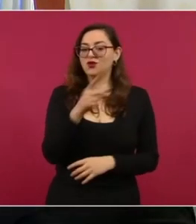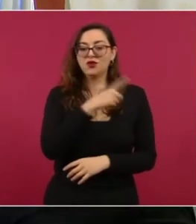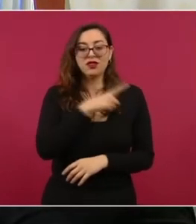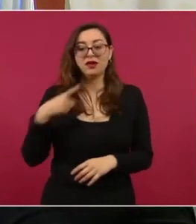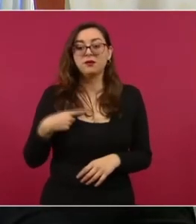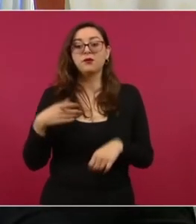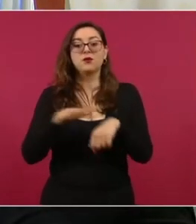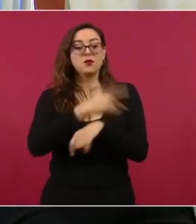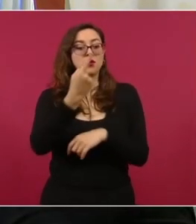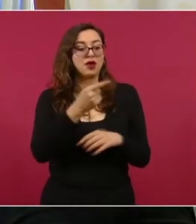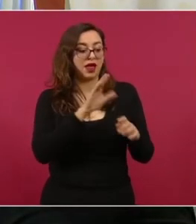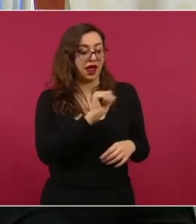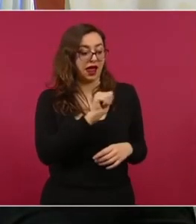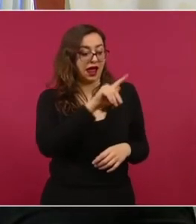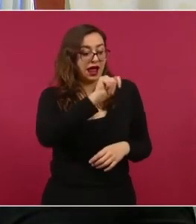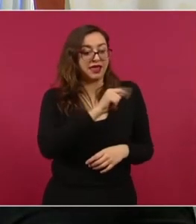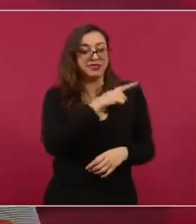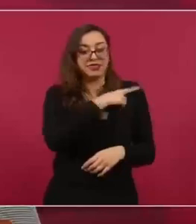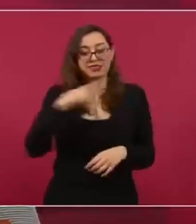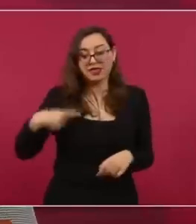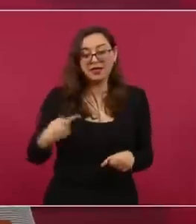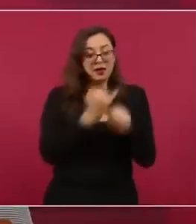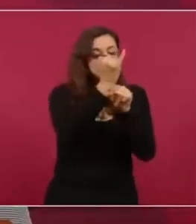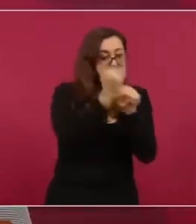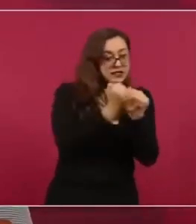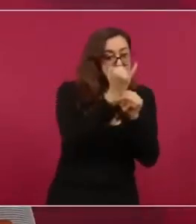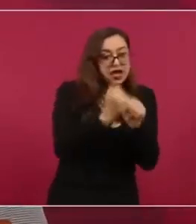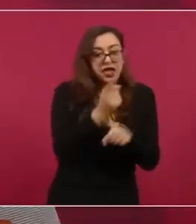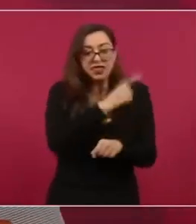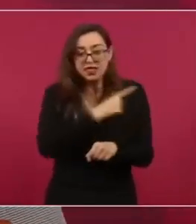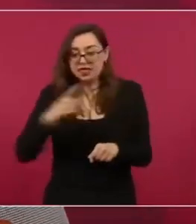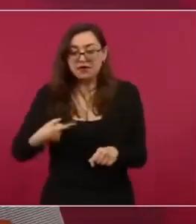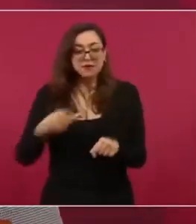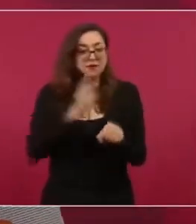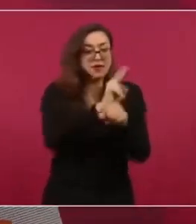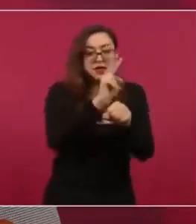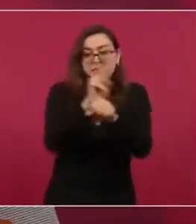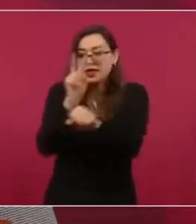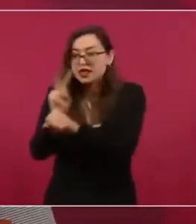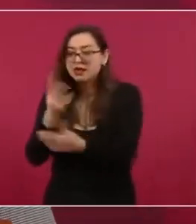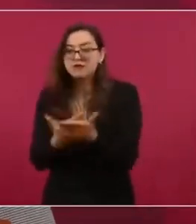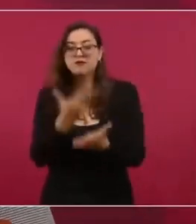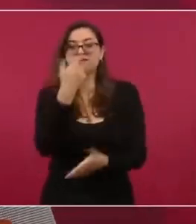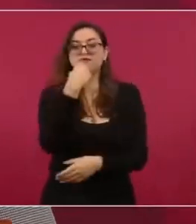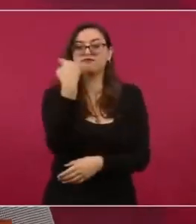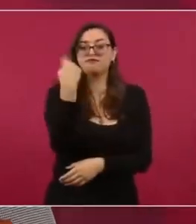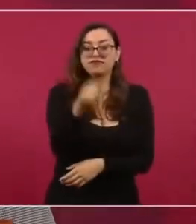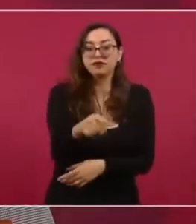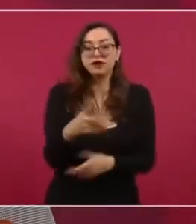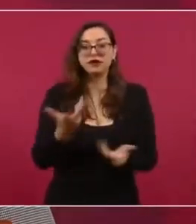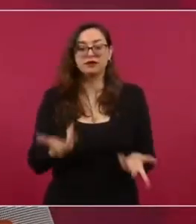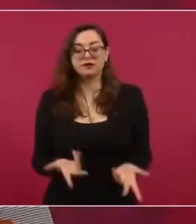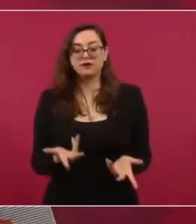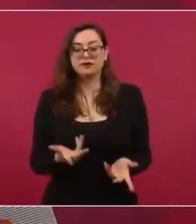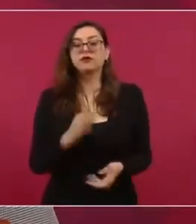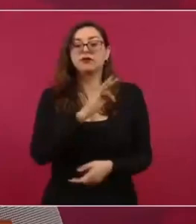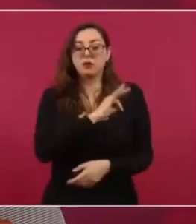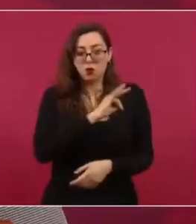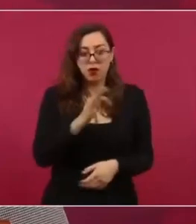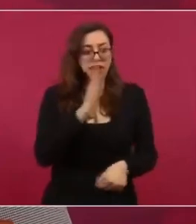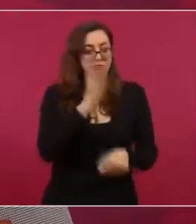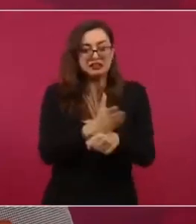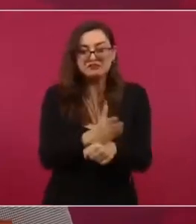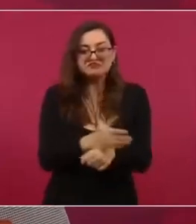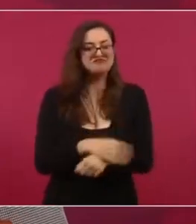oficio cuando un hecho público notorio denuncia alguna irregularidad en el fútbol y debe tener carácter coercitivo porque en este momento no lo tiene.